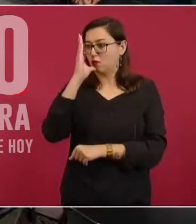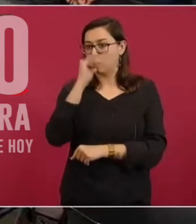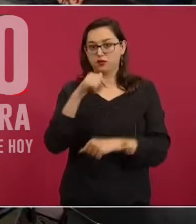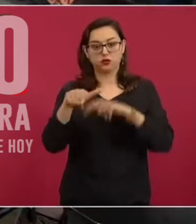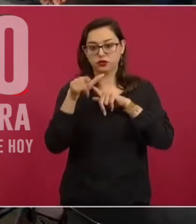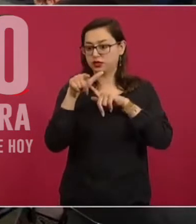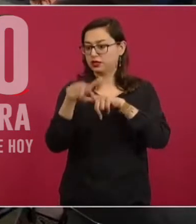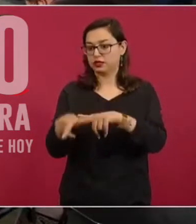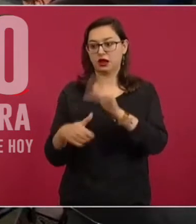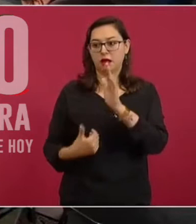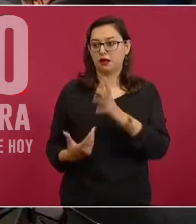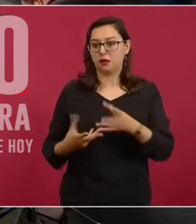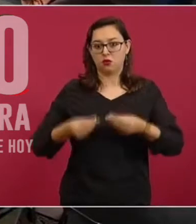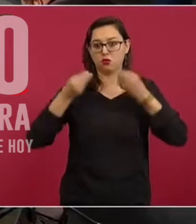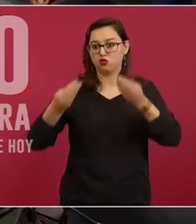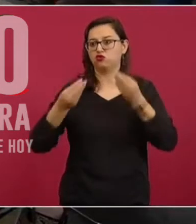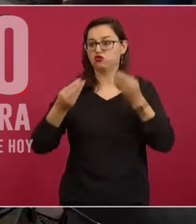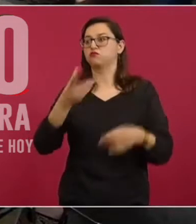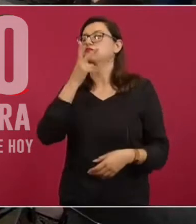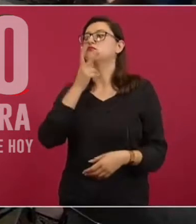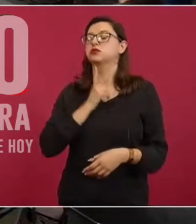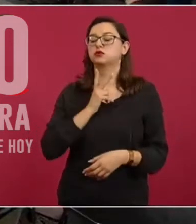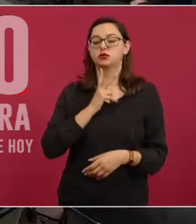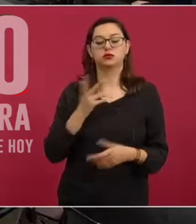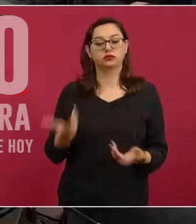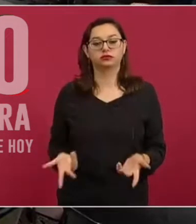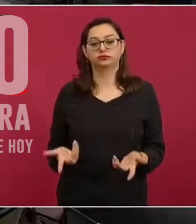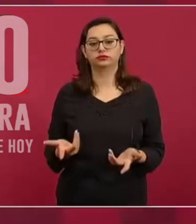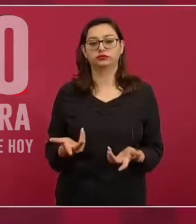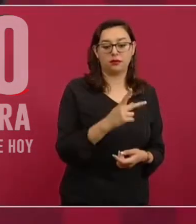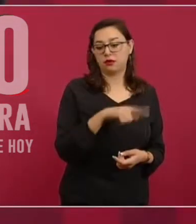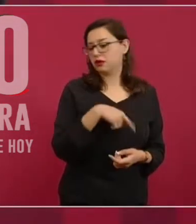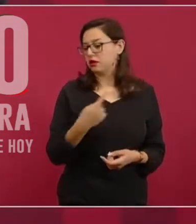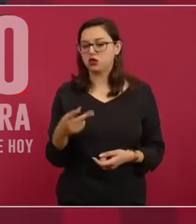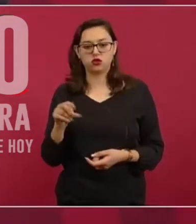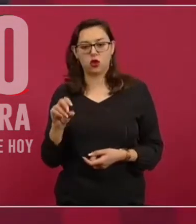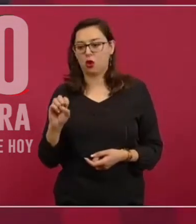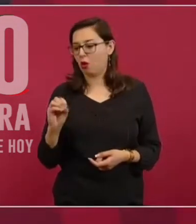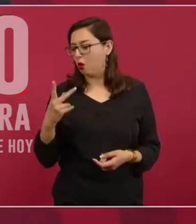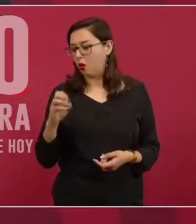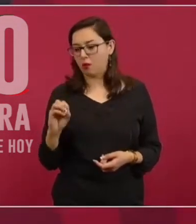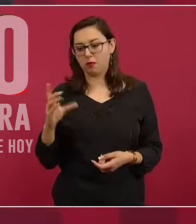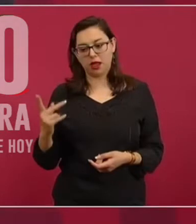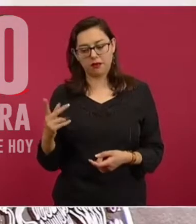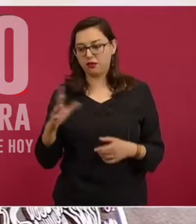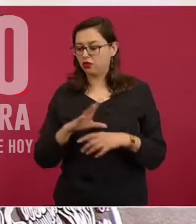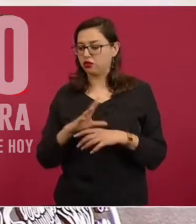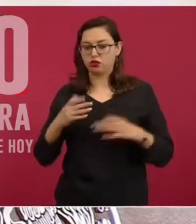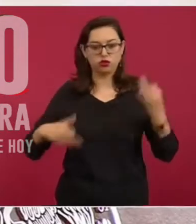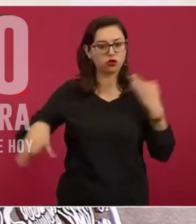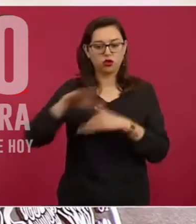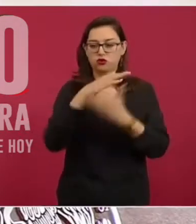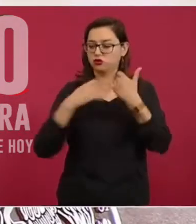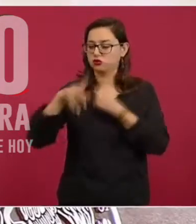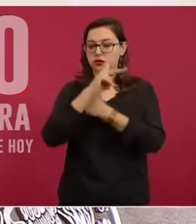producción, los de la OPEP y no OPEP, Rusia, Estados